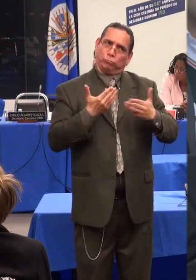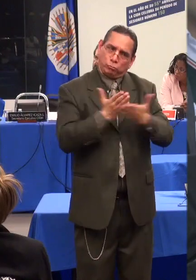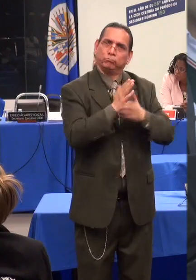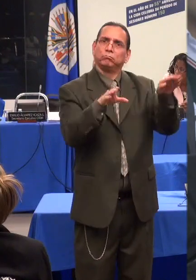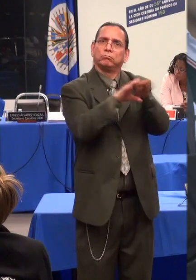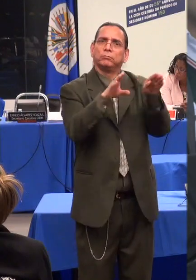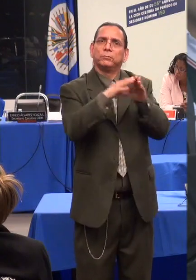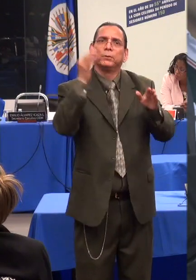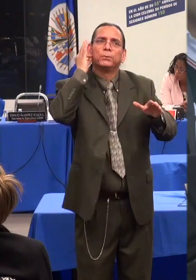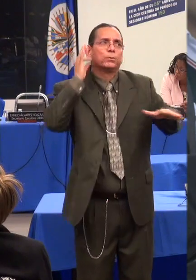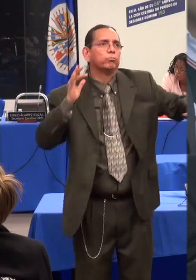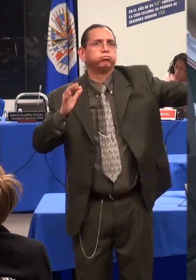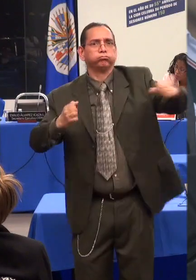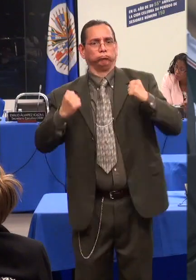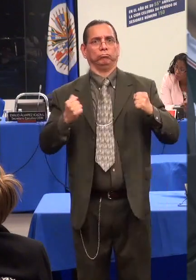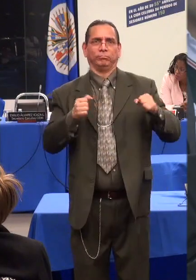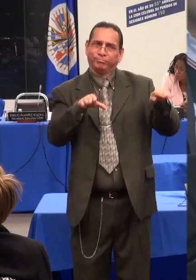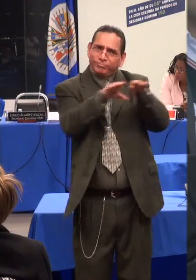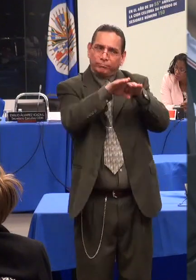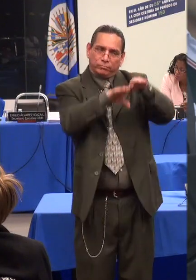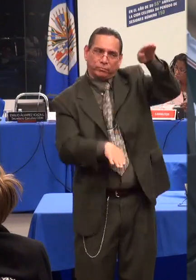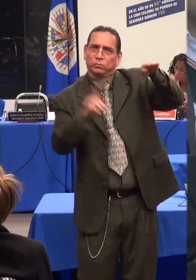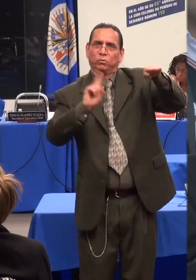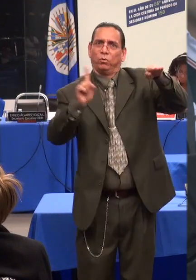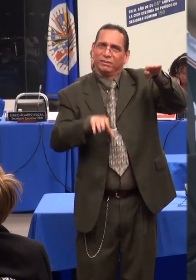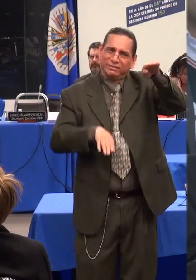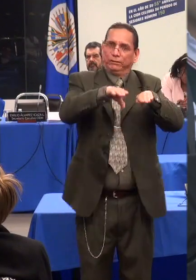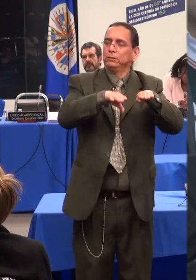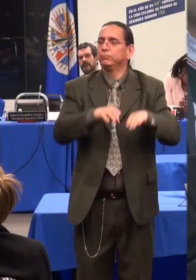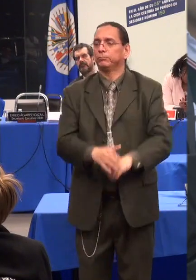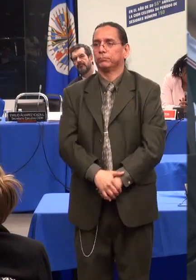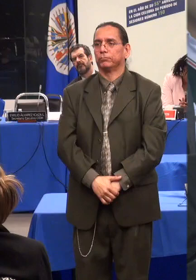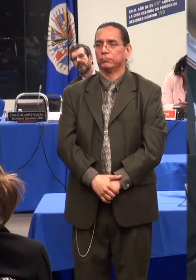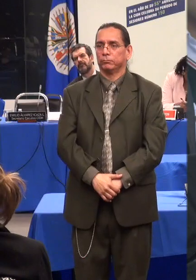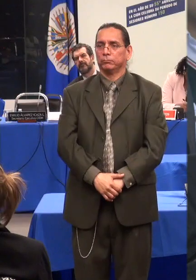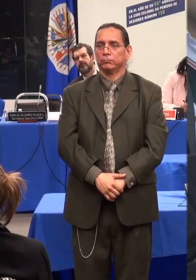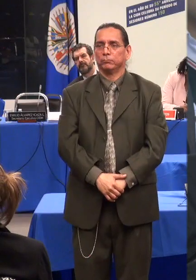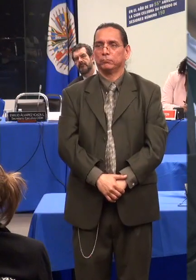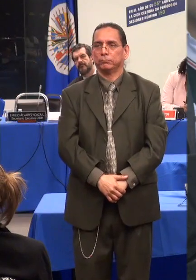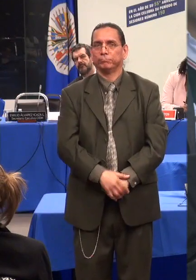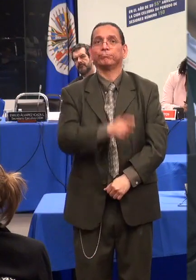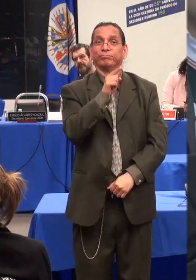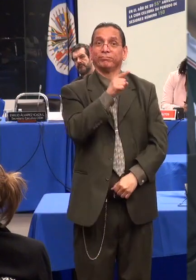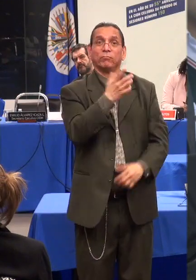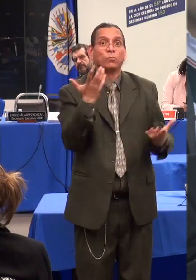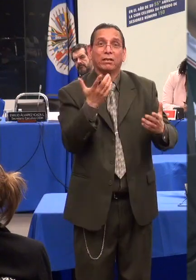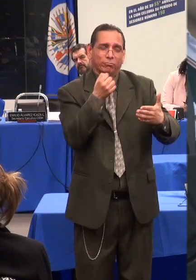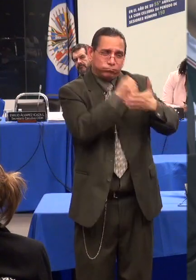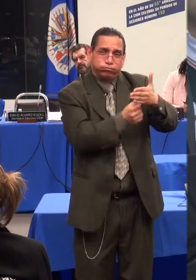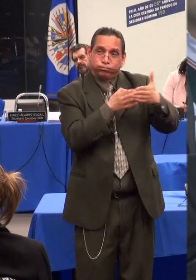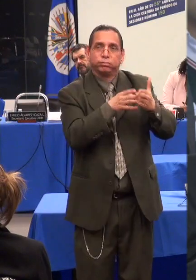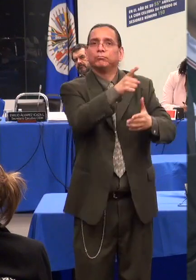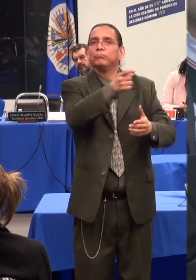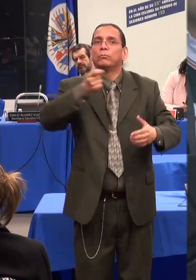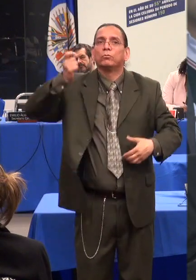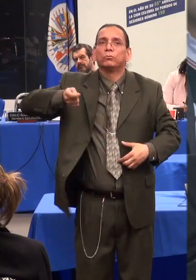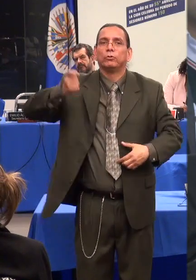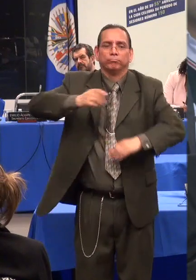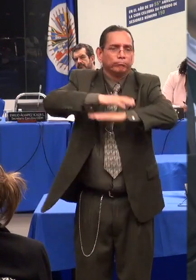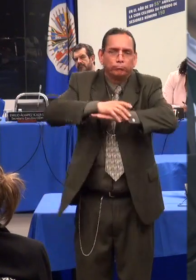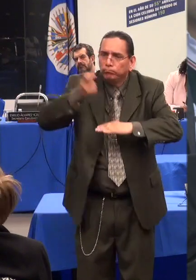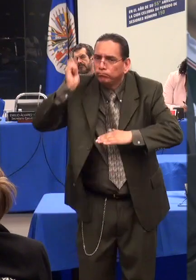en la vida. Y para las niñas se haga ligadura de trompas de falopio. Que es cuando una mujer se hace una cirugía de la trompa de falopio